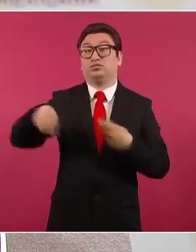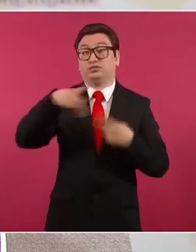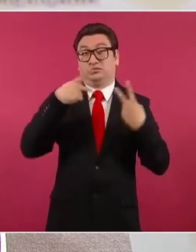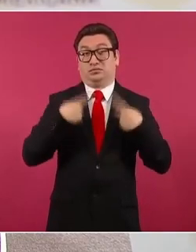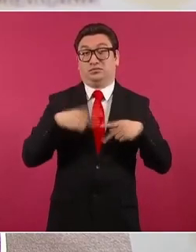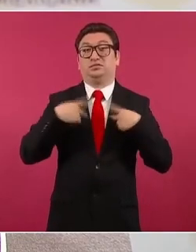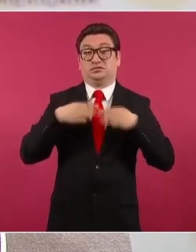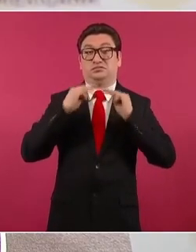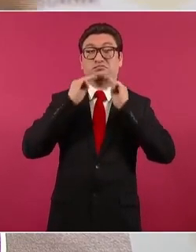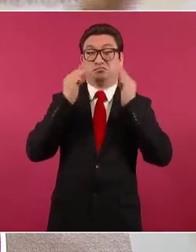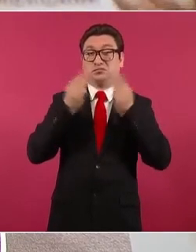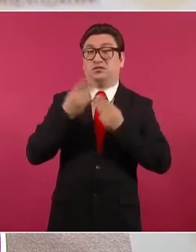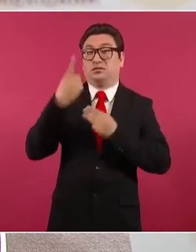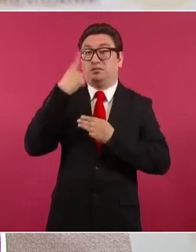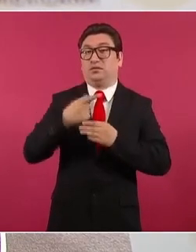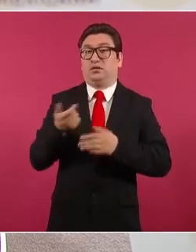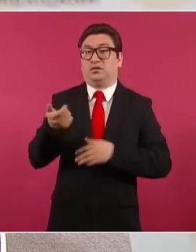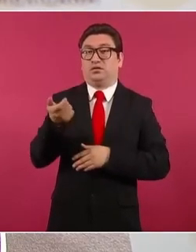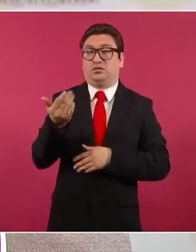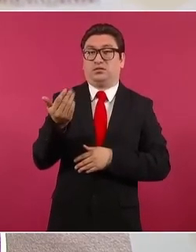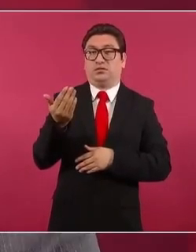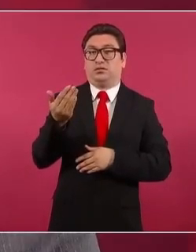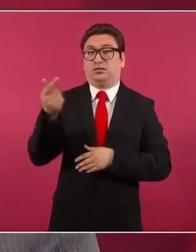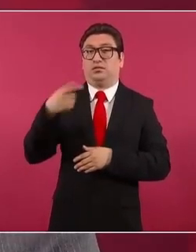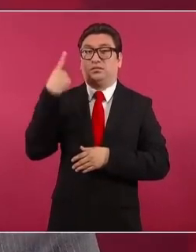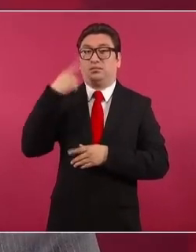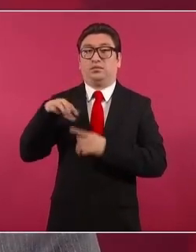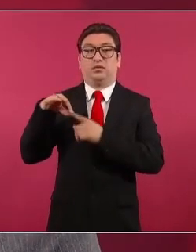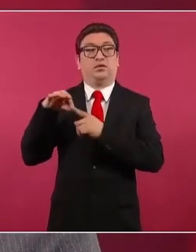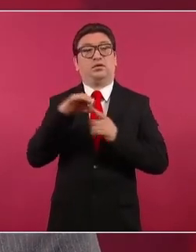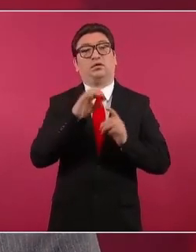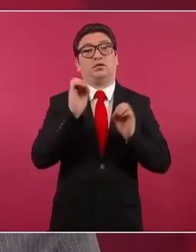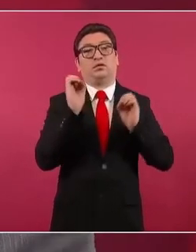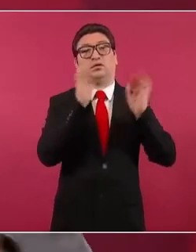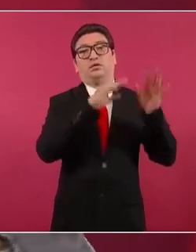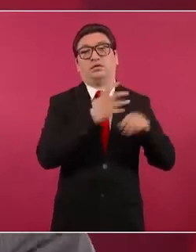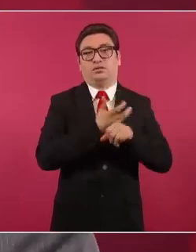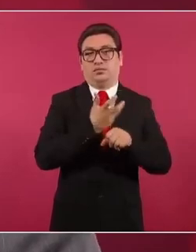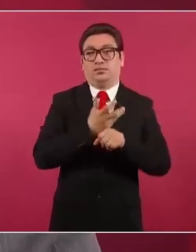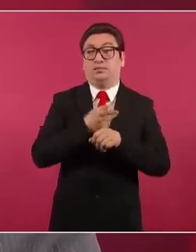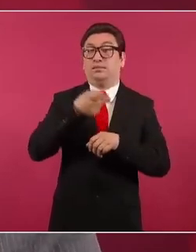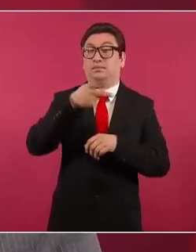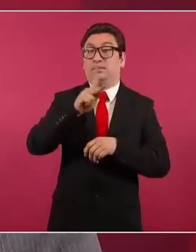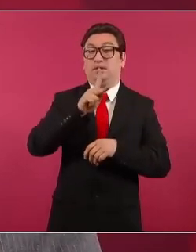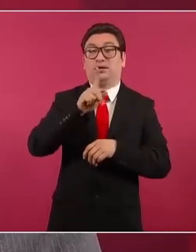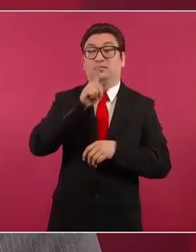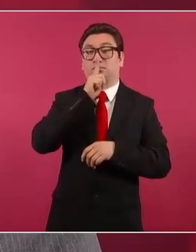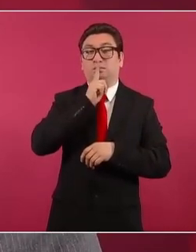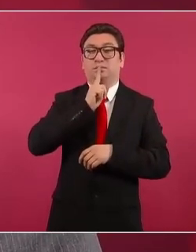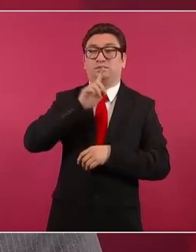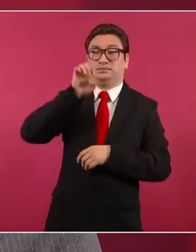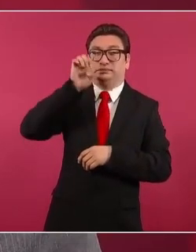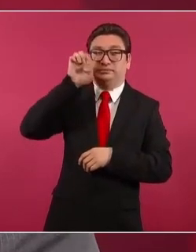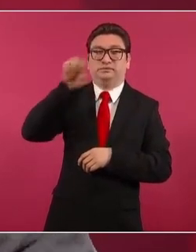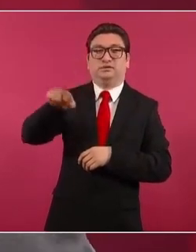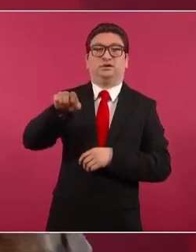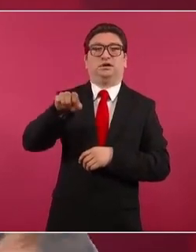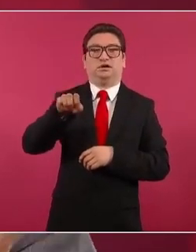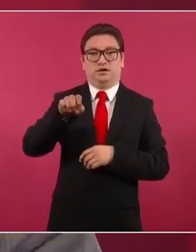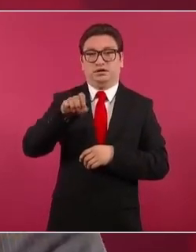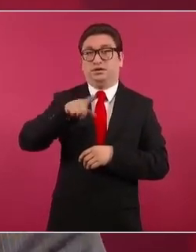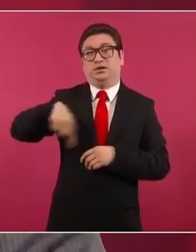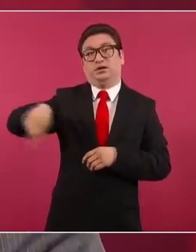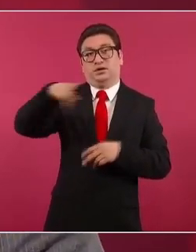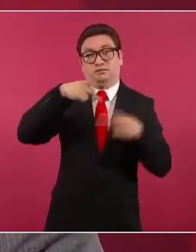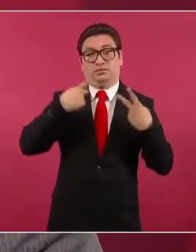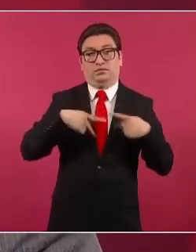tráfico de personas, que cobran, engañan y ponen en